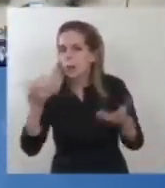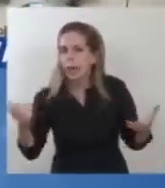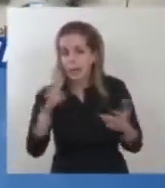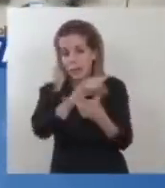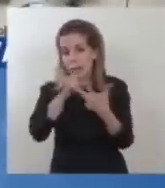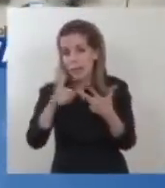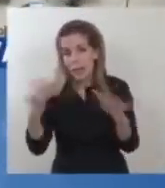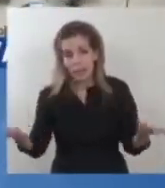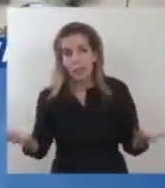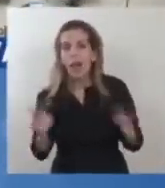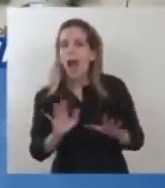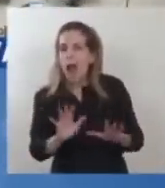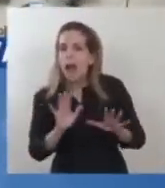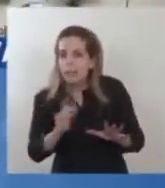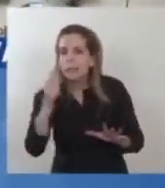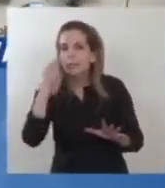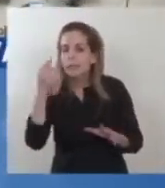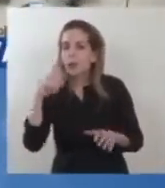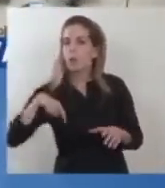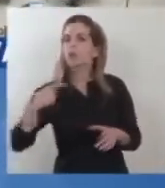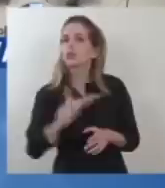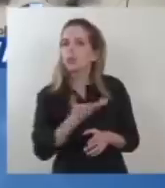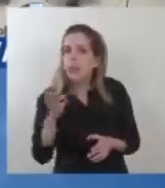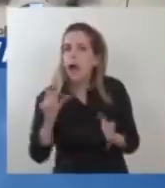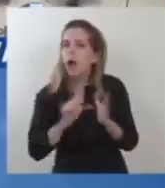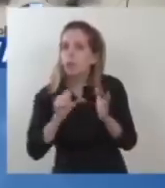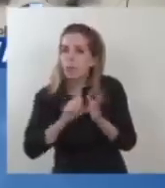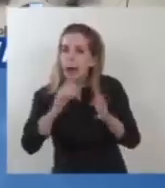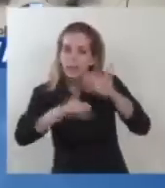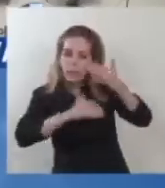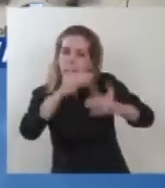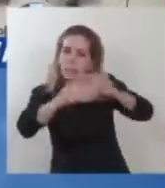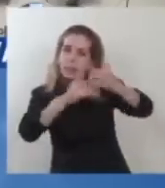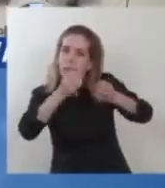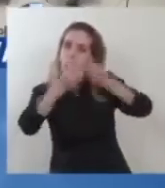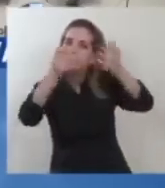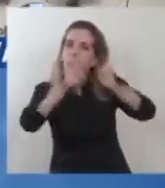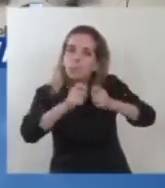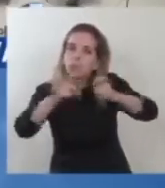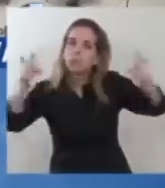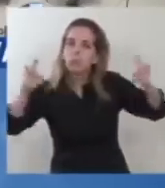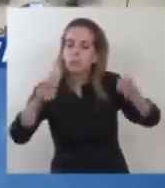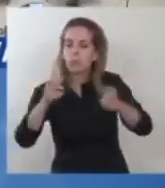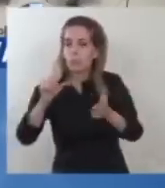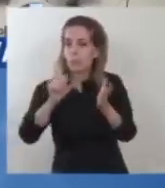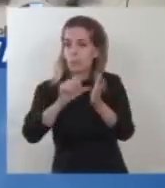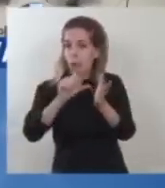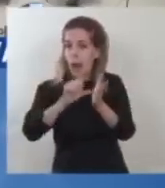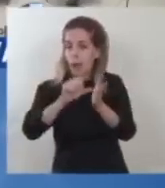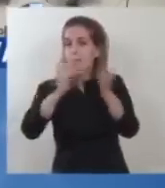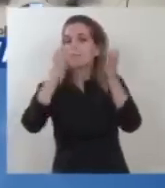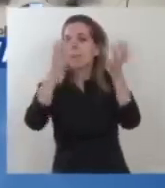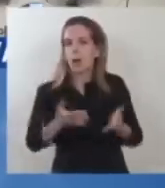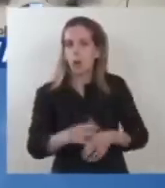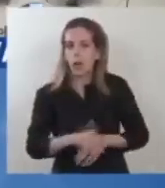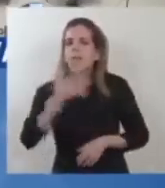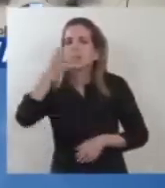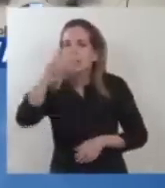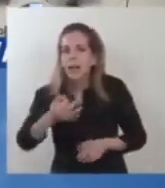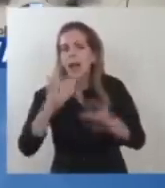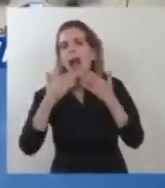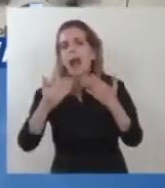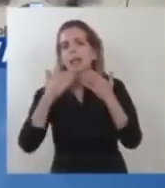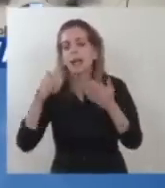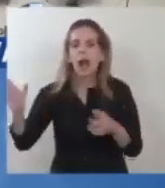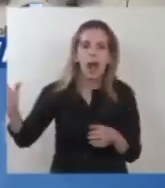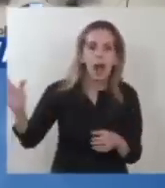Así vamos a crecer como sociedad y así vamos a ser un mejor país. La verdad, mi gratitud a todos